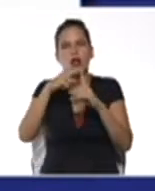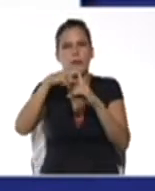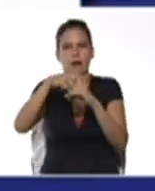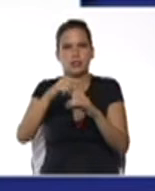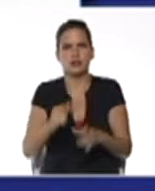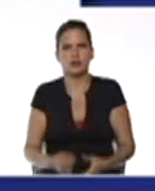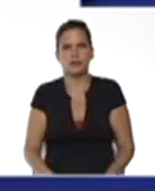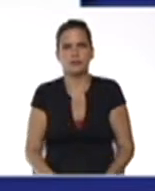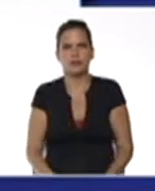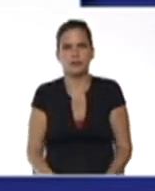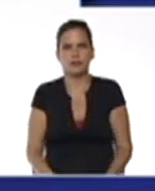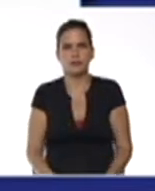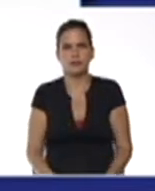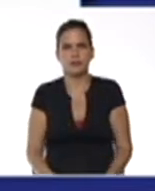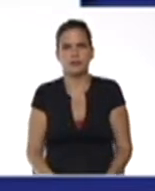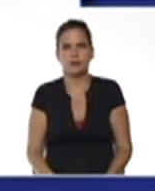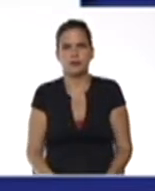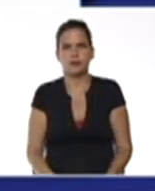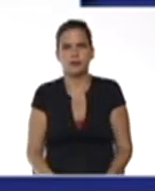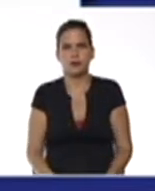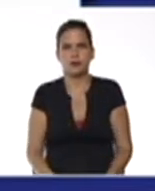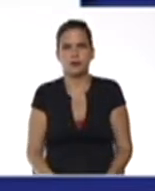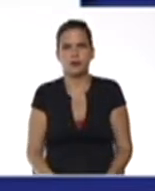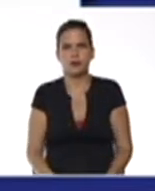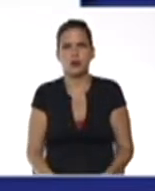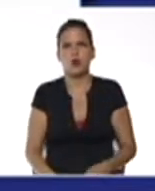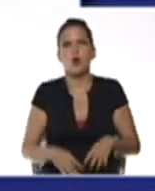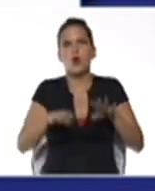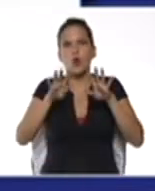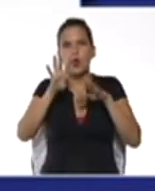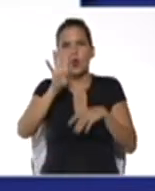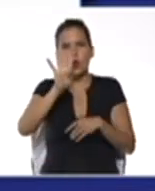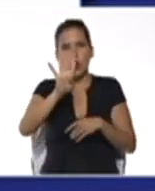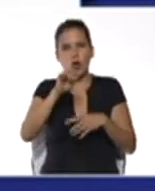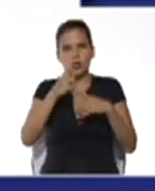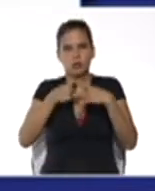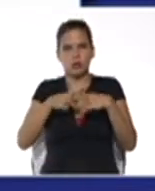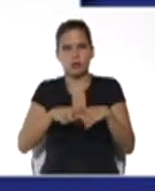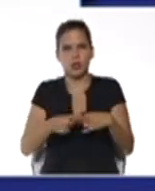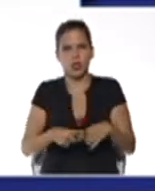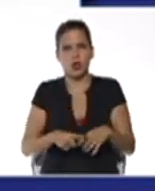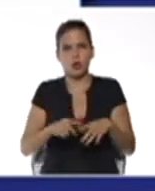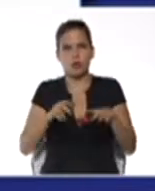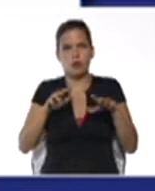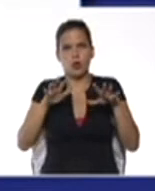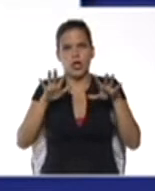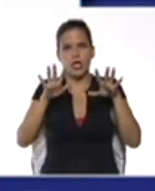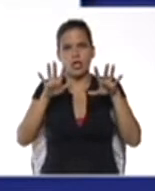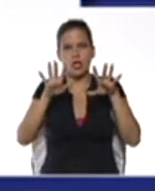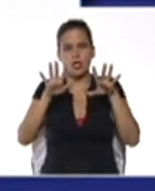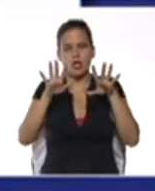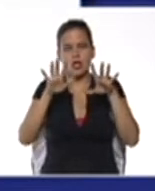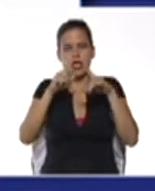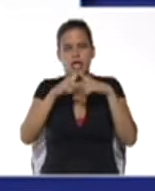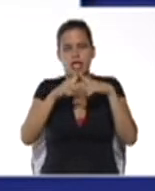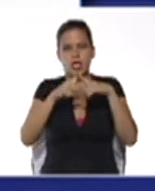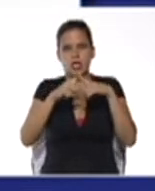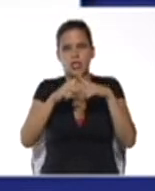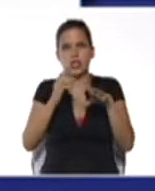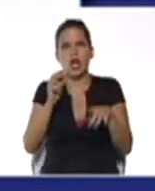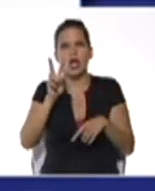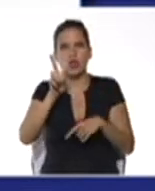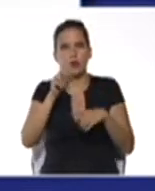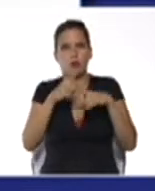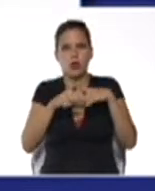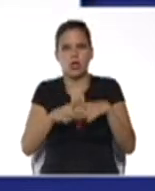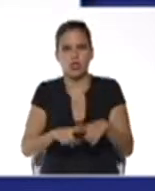por x por el que nos falta. 4 por x por 2 por x. Que da 8x al cuadrado. ¿Por qué? Porque cuando se multiplica 4